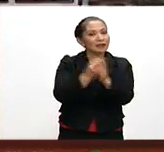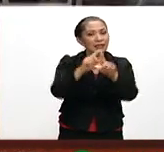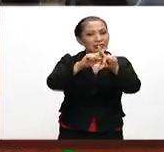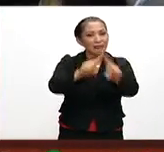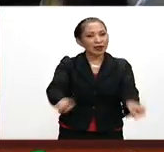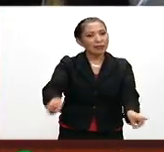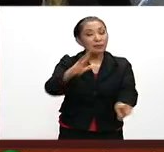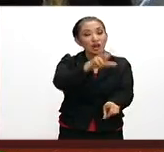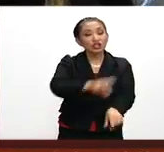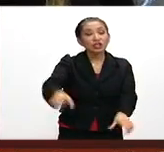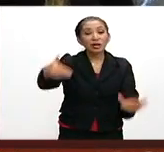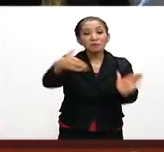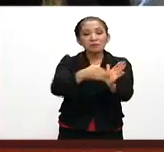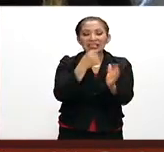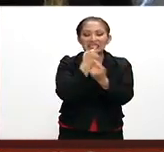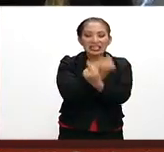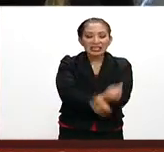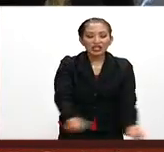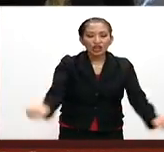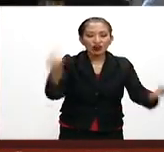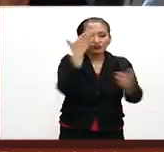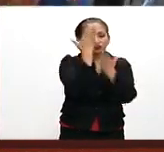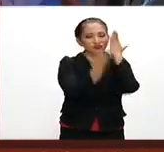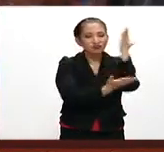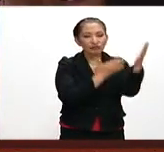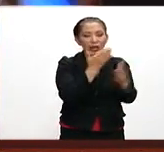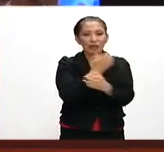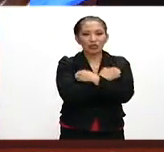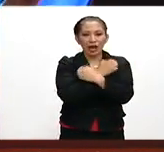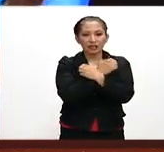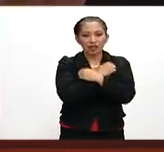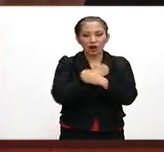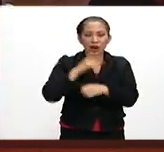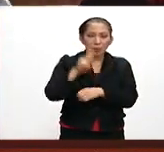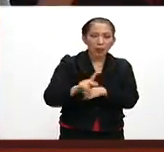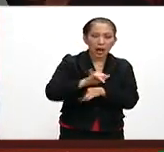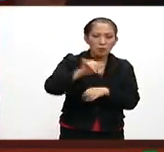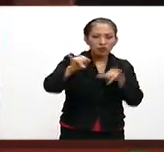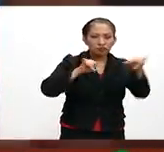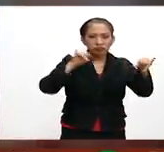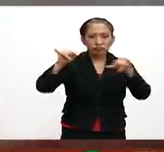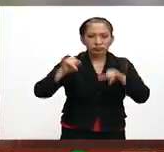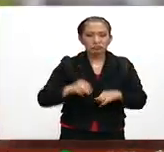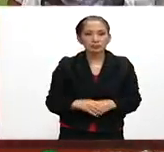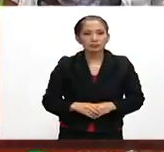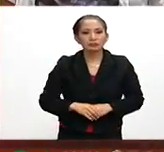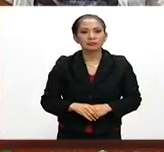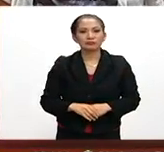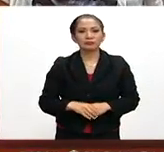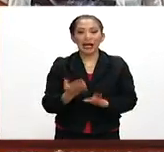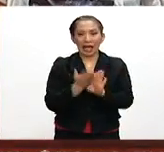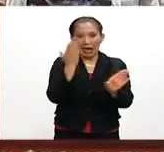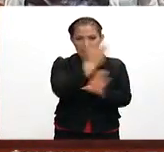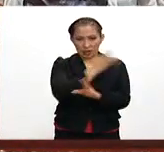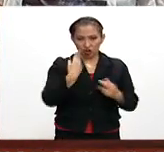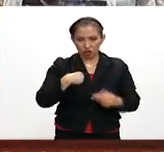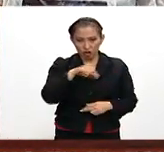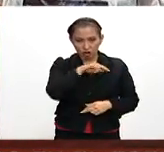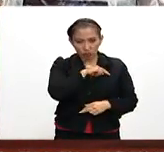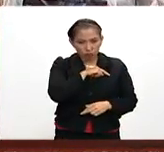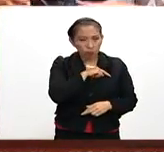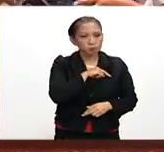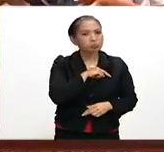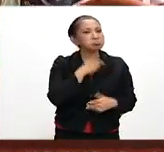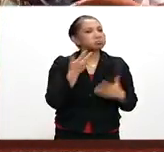diferente para 800 mil menores que cursan la educación básica en las comunidades rurales. Antes nosotros teníamos un